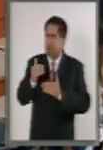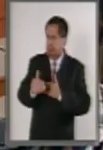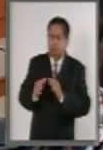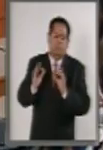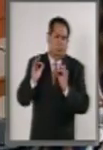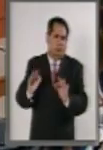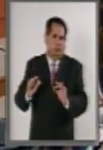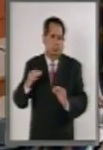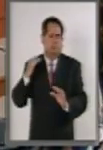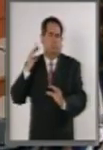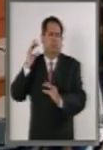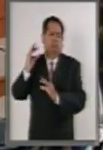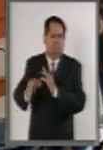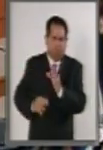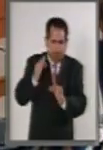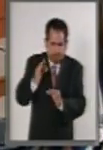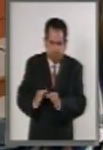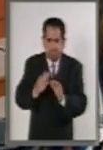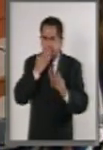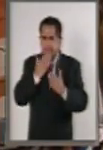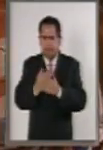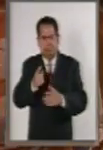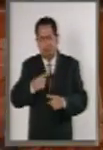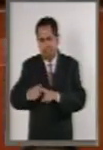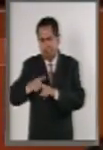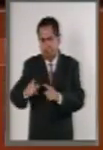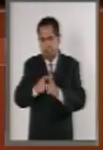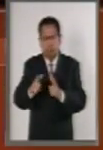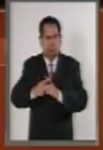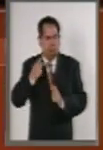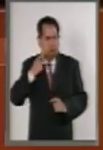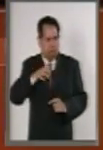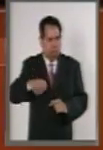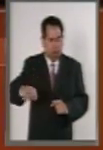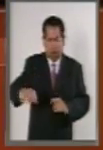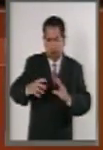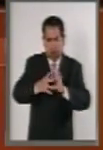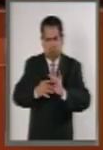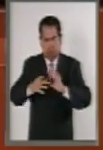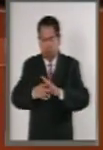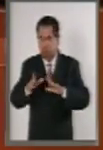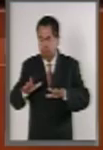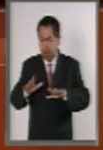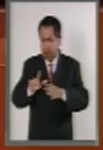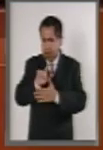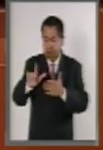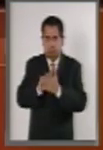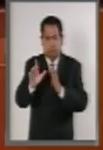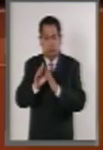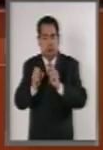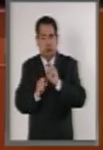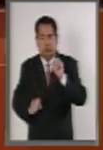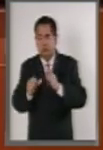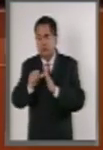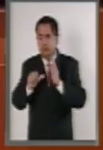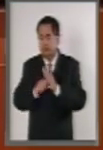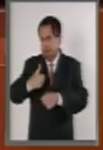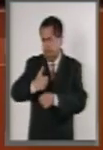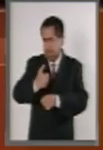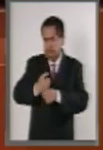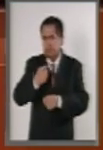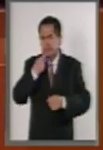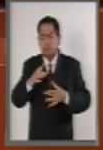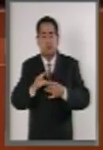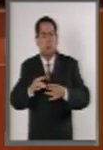culminación de un gran esfuerzo de todos los grupos parlamentarios. Hablar de transparencia en la reforma constitucional, artículo sexto, es que